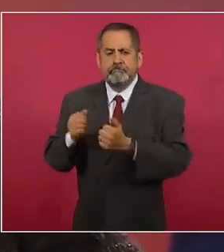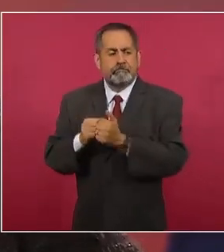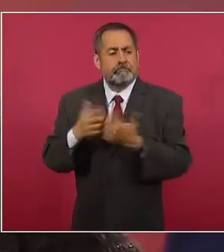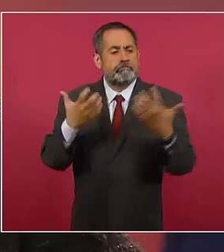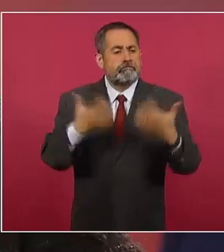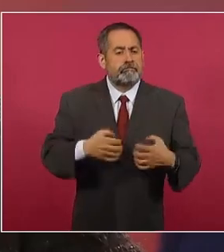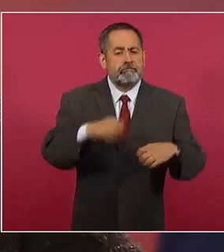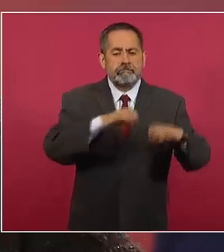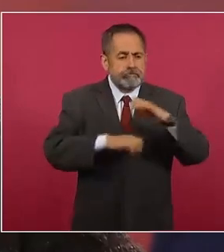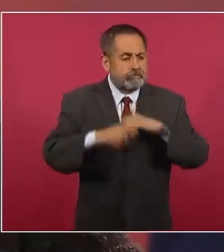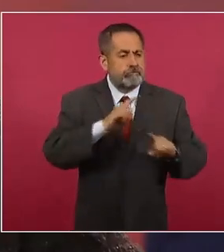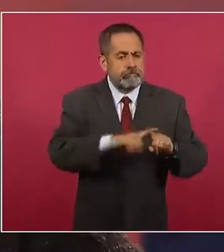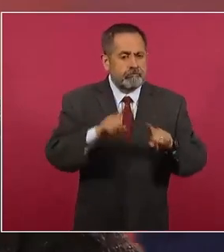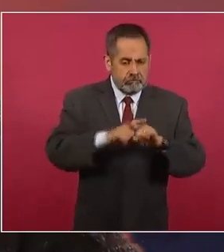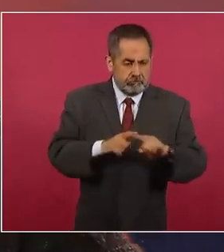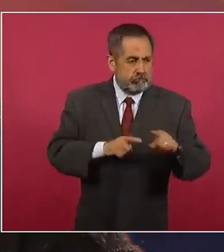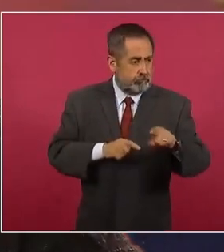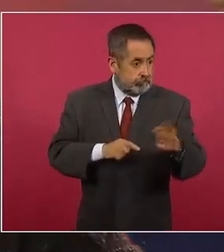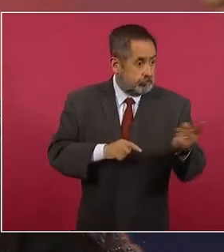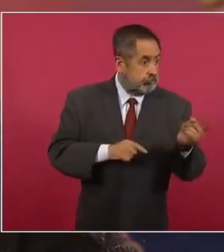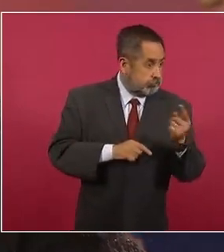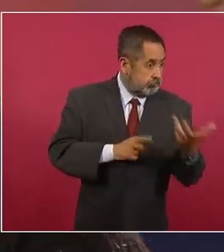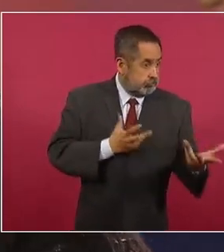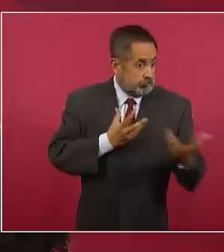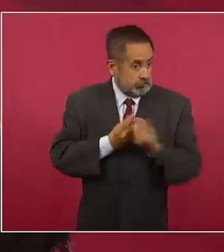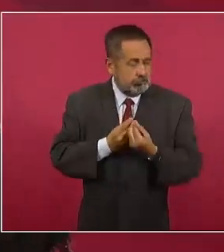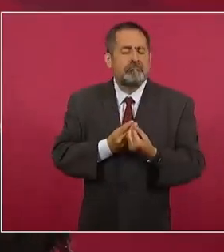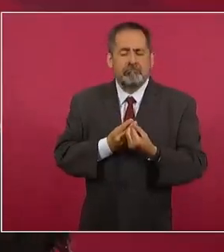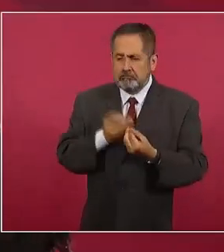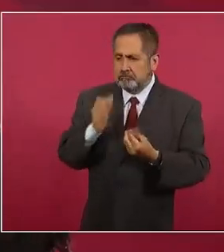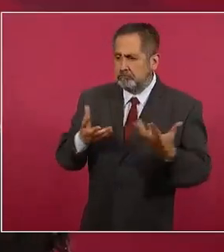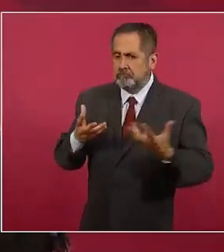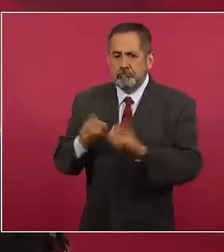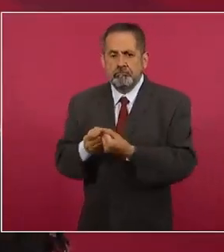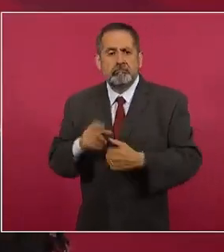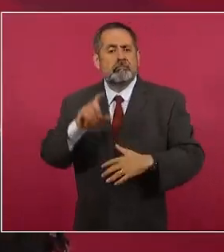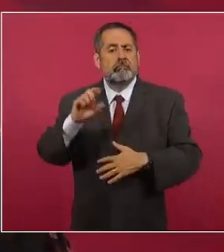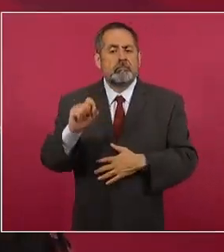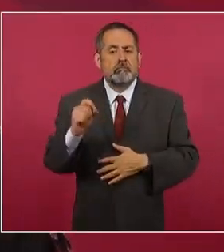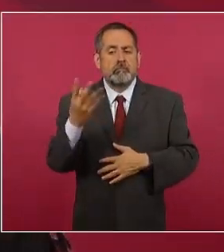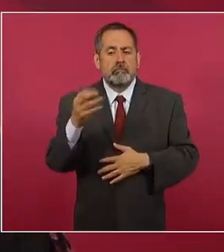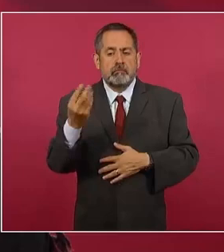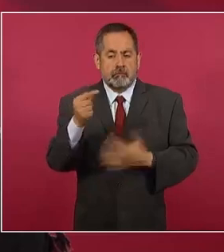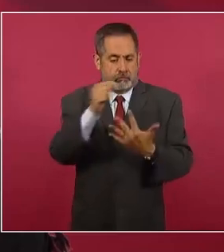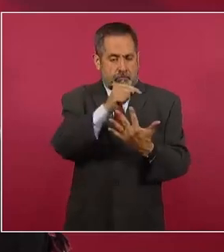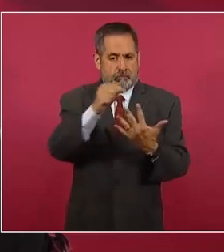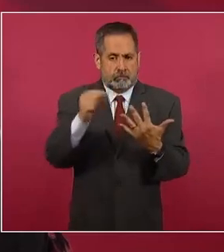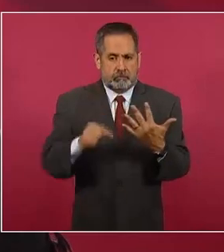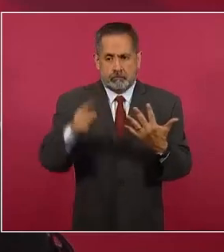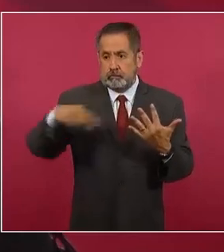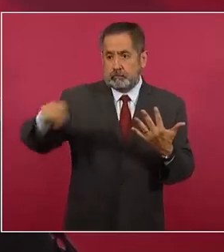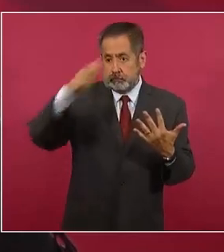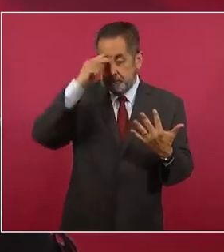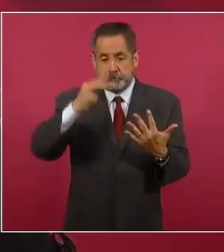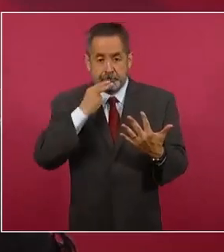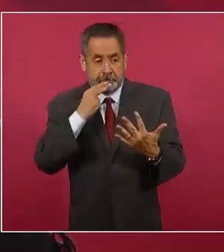empresas y sectores que hoy suman a este programa 24 productos muy importantes para los mexicanos.